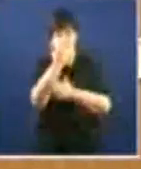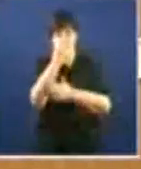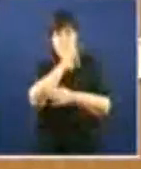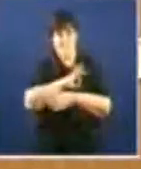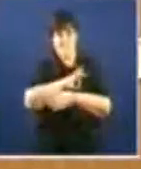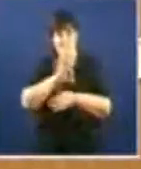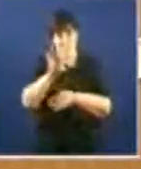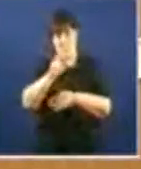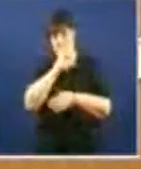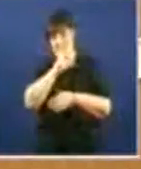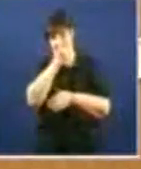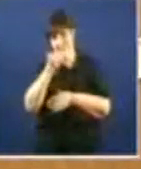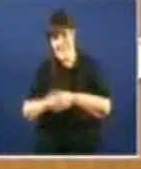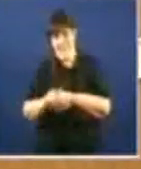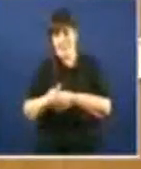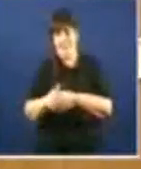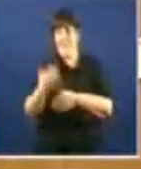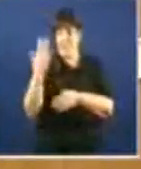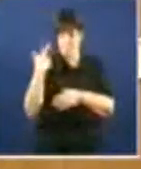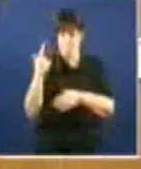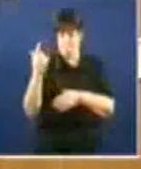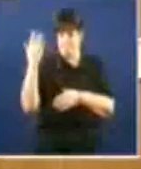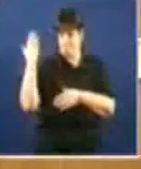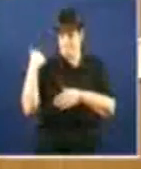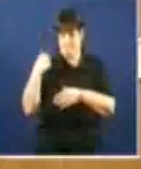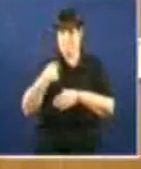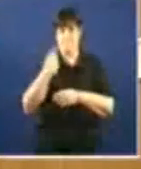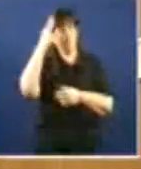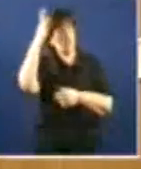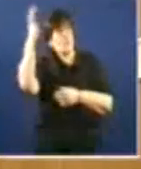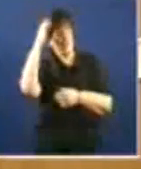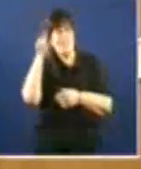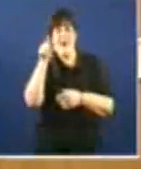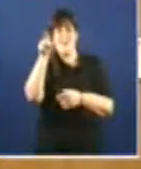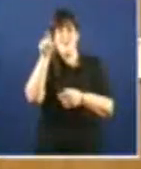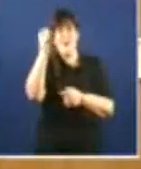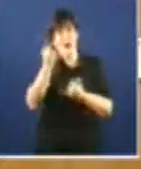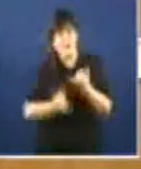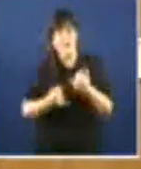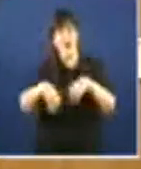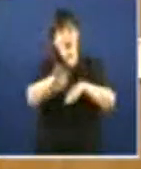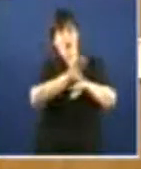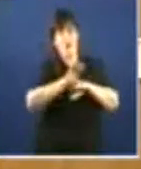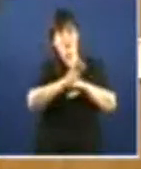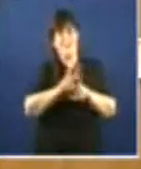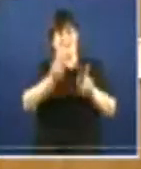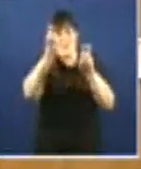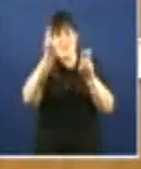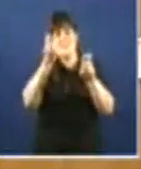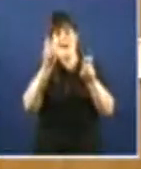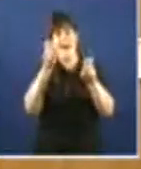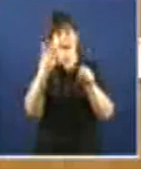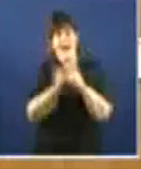Hernández. Antón, te soñei que vostede iba a ser consellero de Administración de Gas Natural e Unión Fenosa.